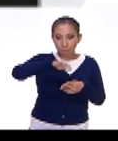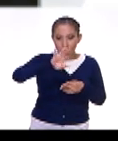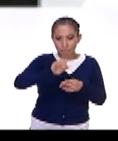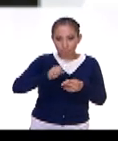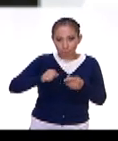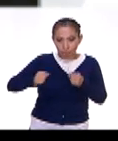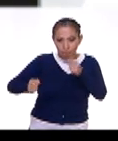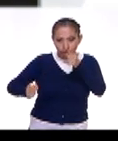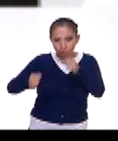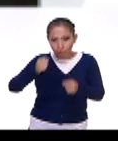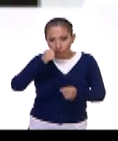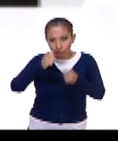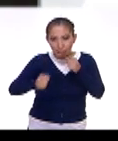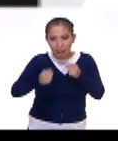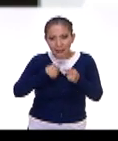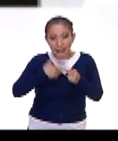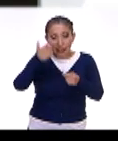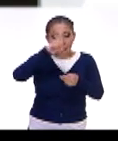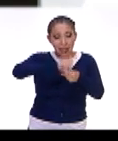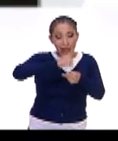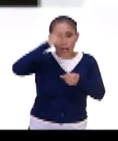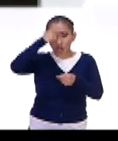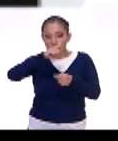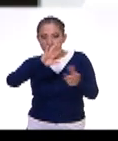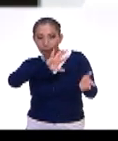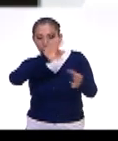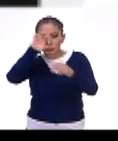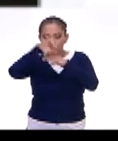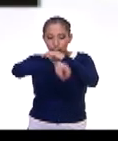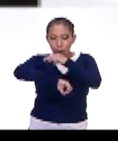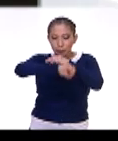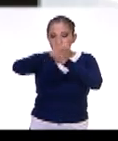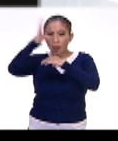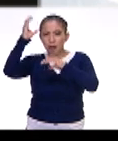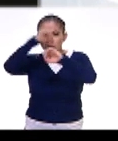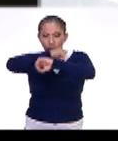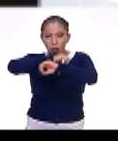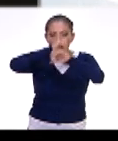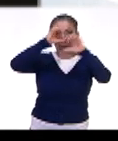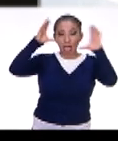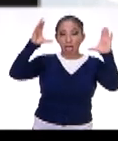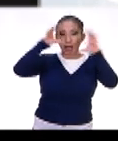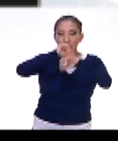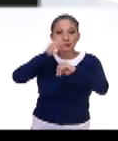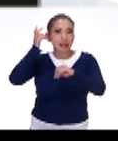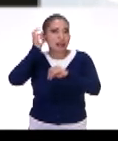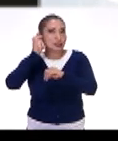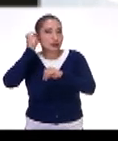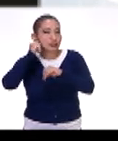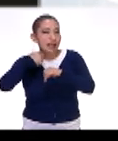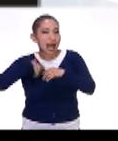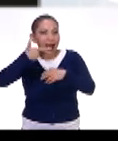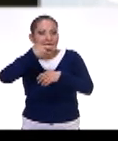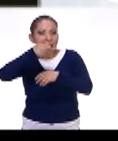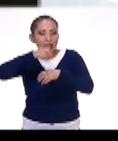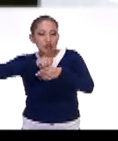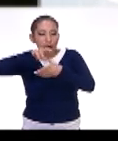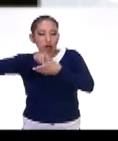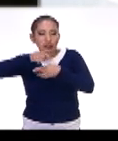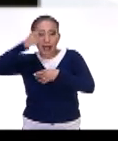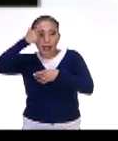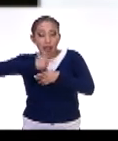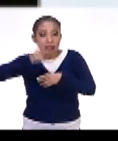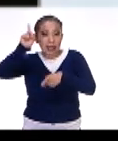y pasar del día a la noche. Y entonces, en función de esto, es como se escuchan los grillos de noche o de día.